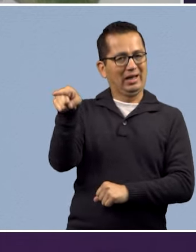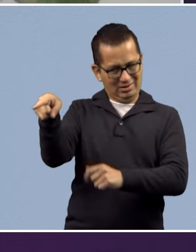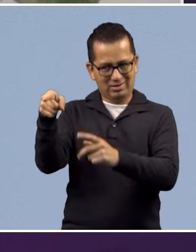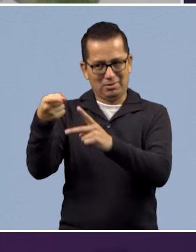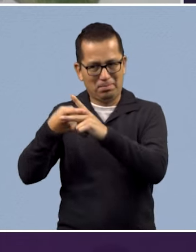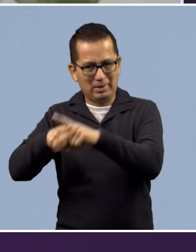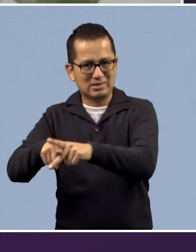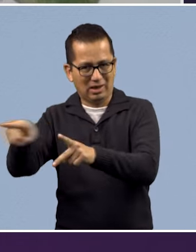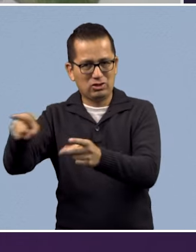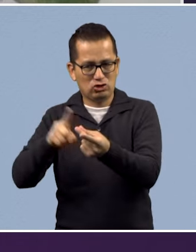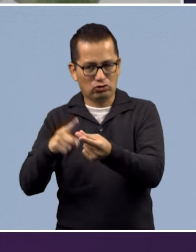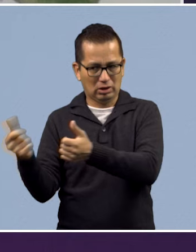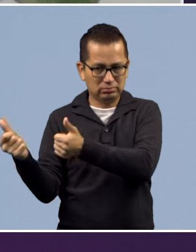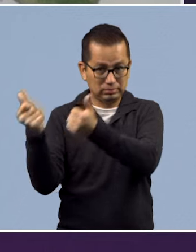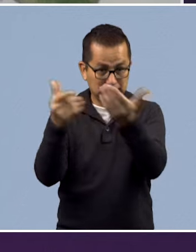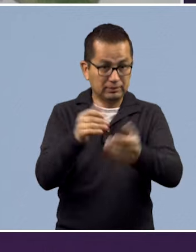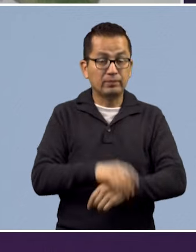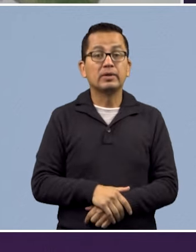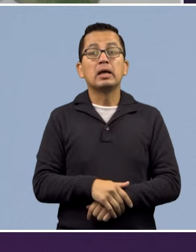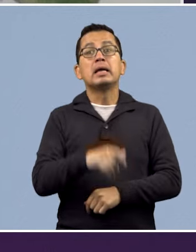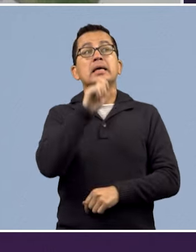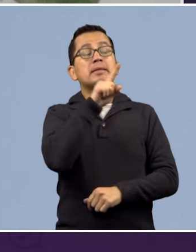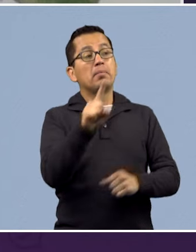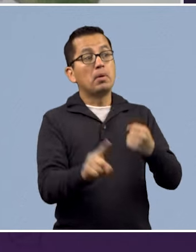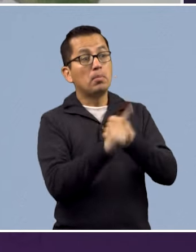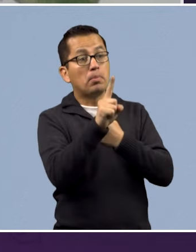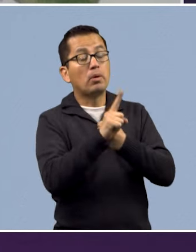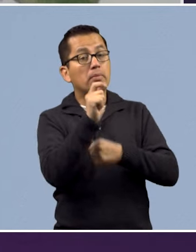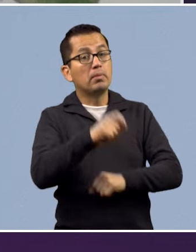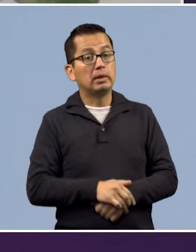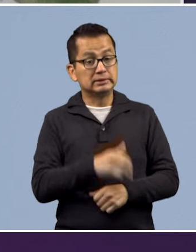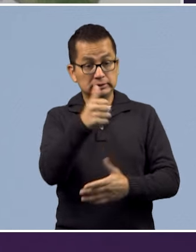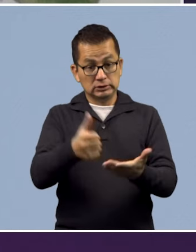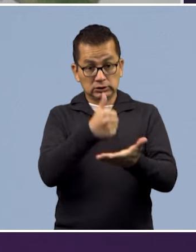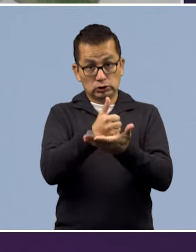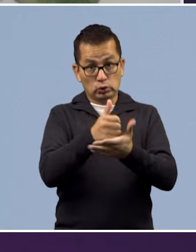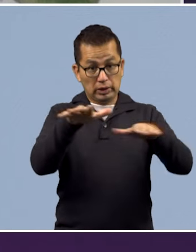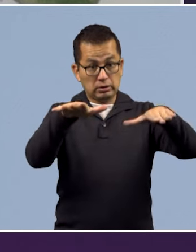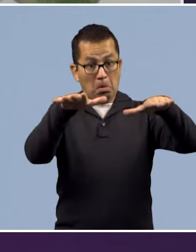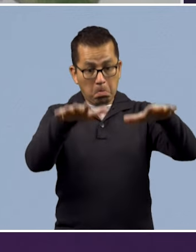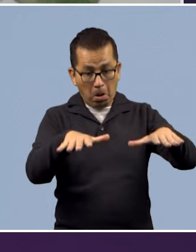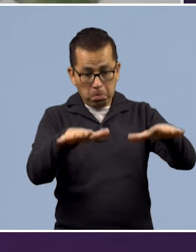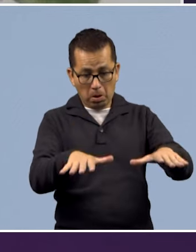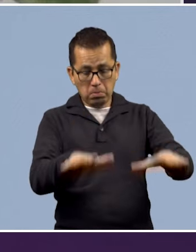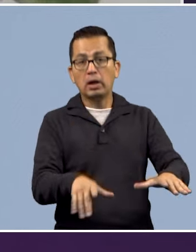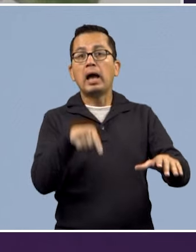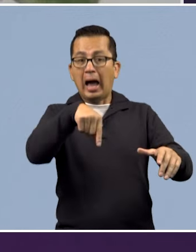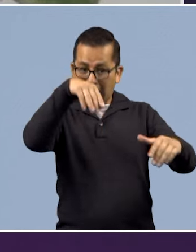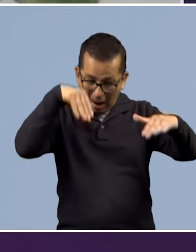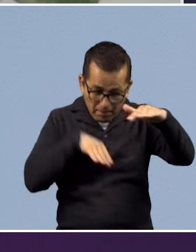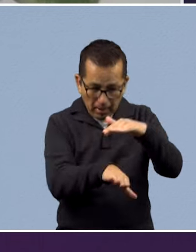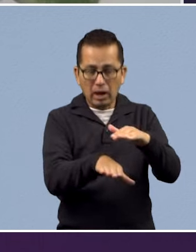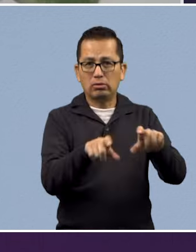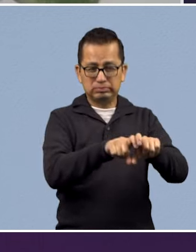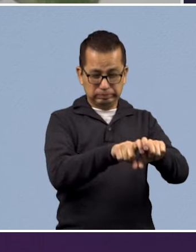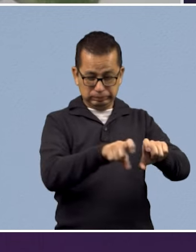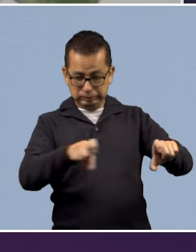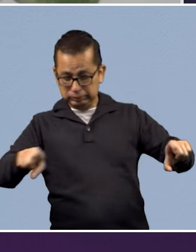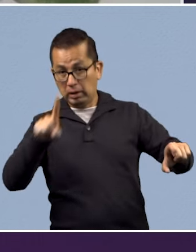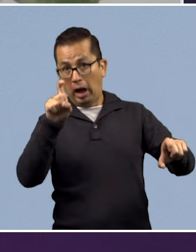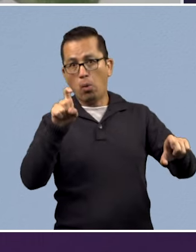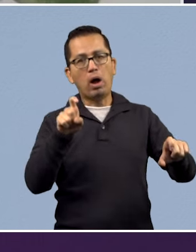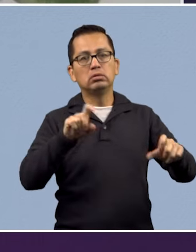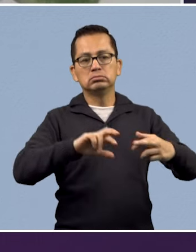Bueno, y también hay un problema que como se está hundiendo la ciudad, también hay muchas fugas, las cuales son difíciles de detectar y de